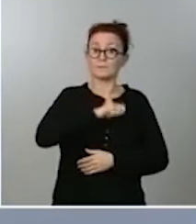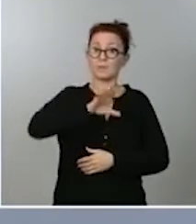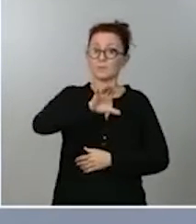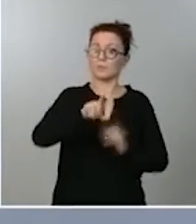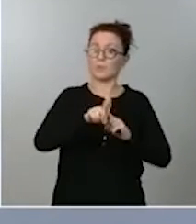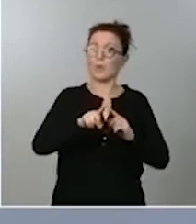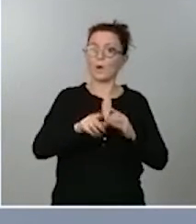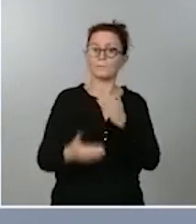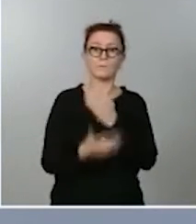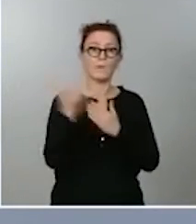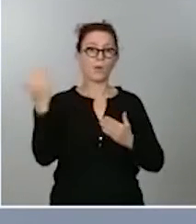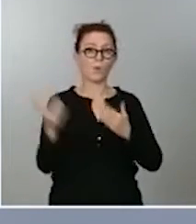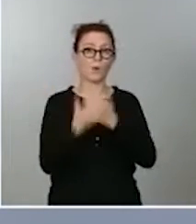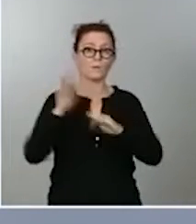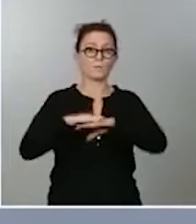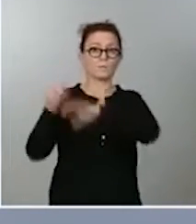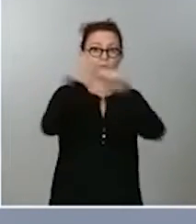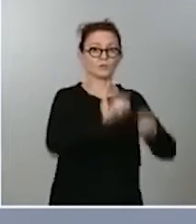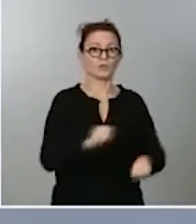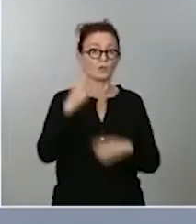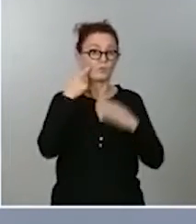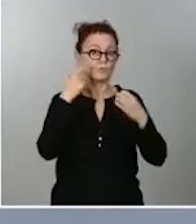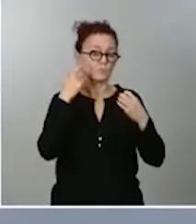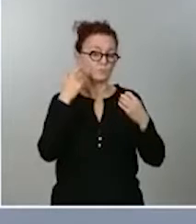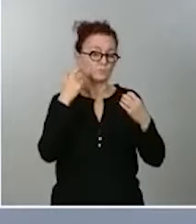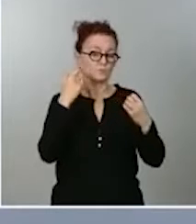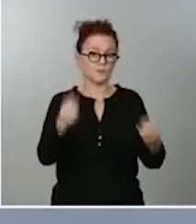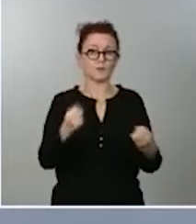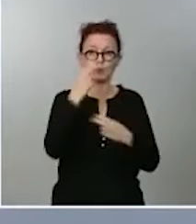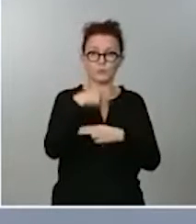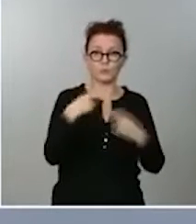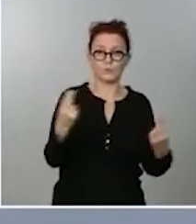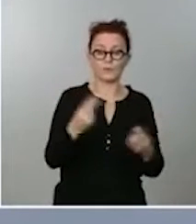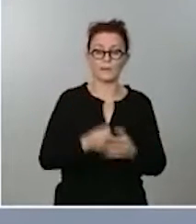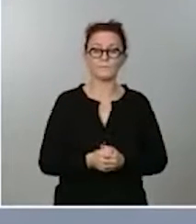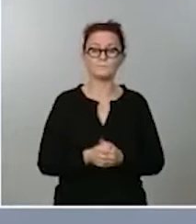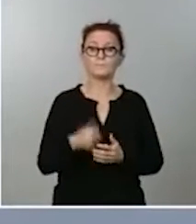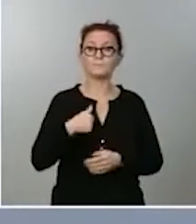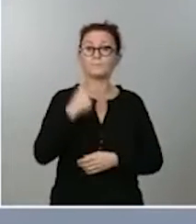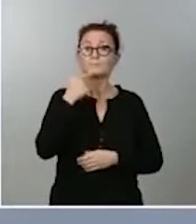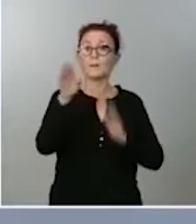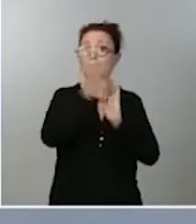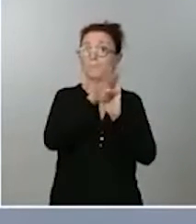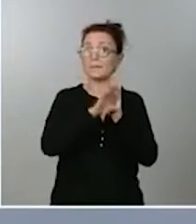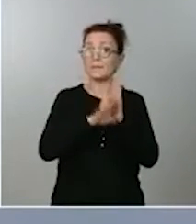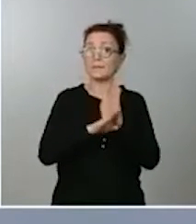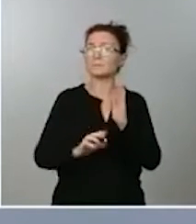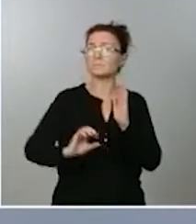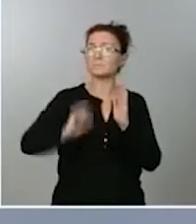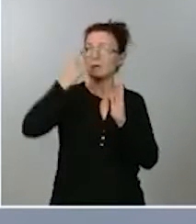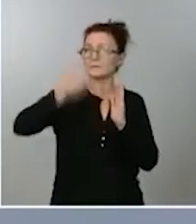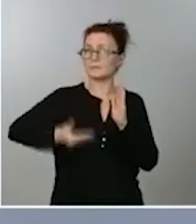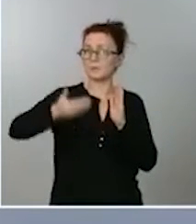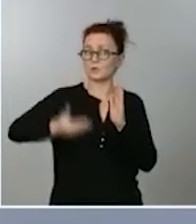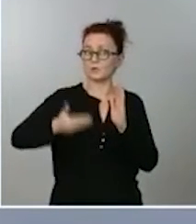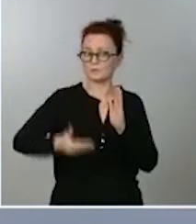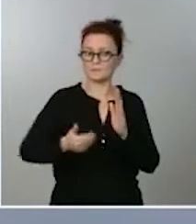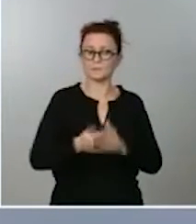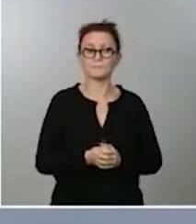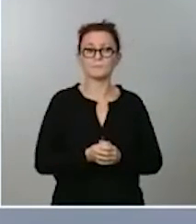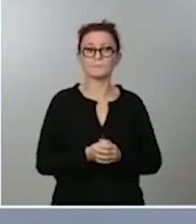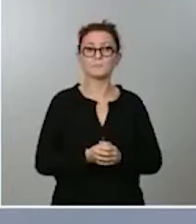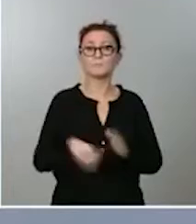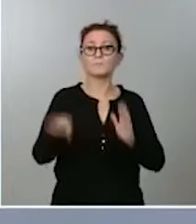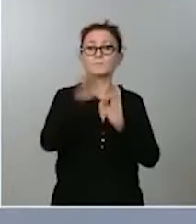protección de la salud pública en este campo. Voy a enumerar una serie de medidas. Las medidas más importantes, naturalmente, esta enumeración no